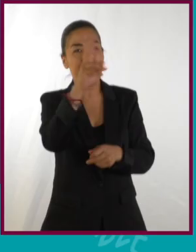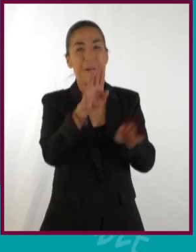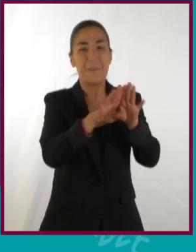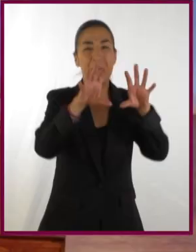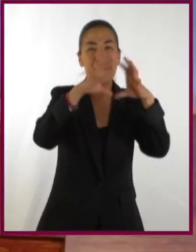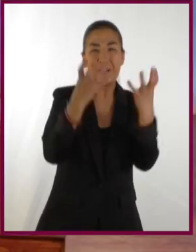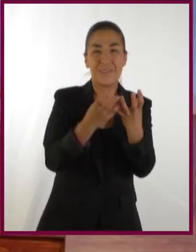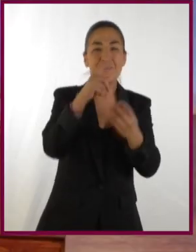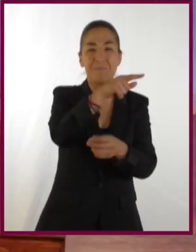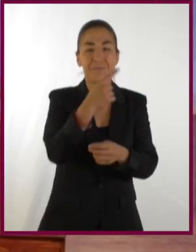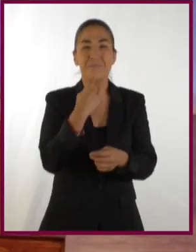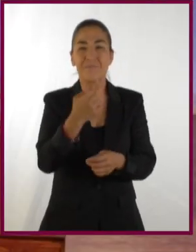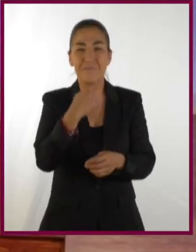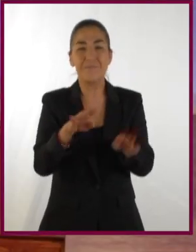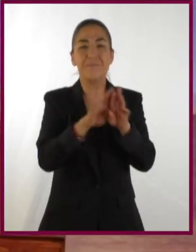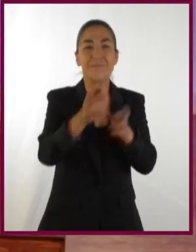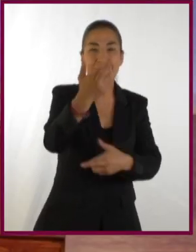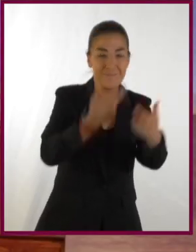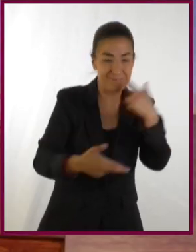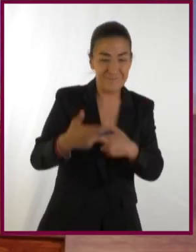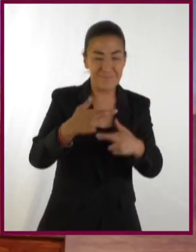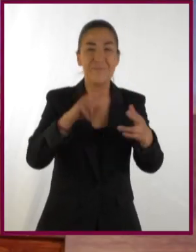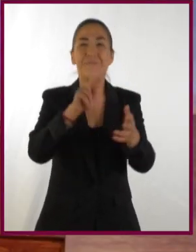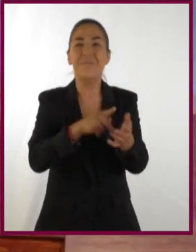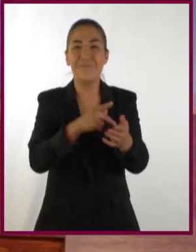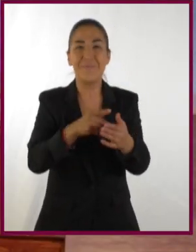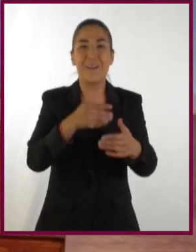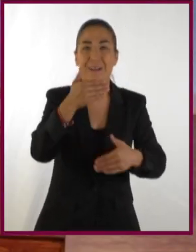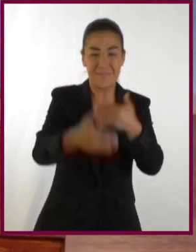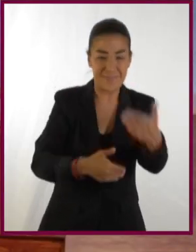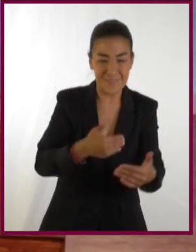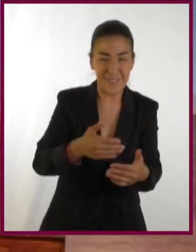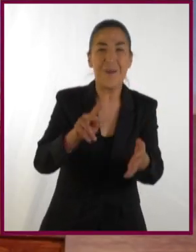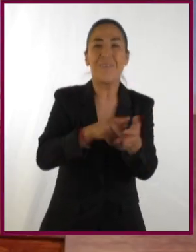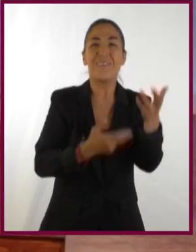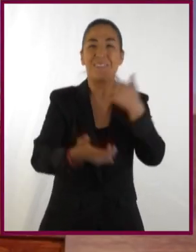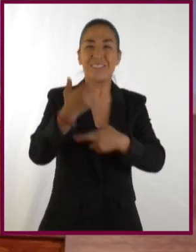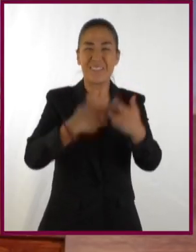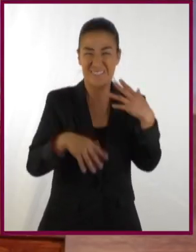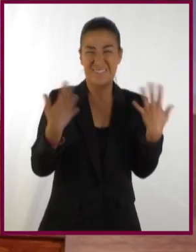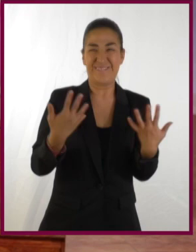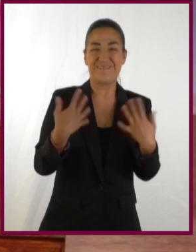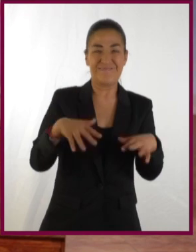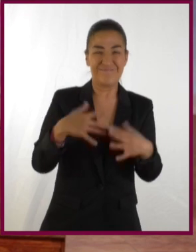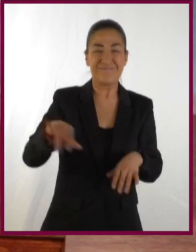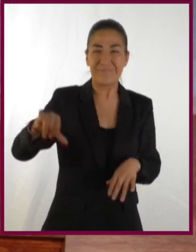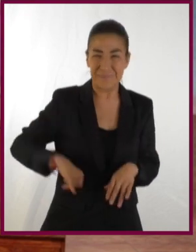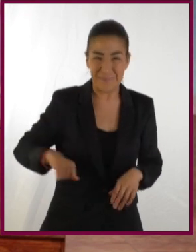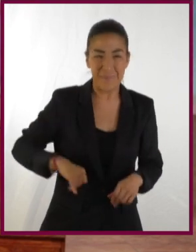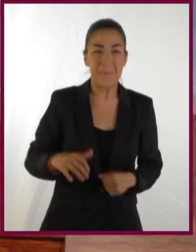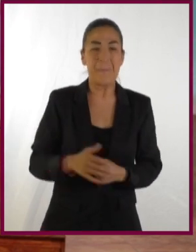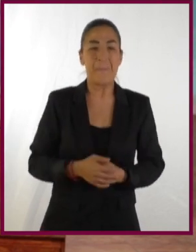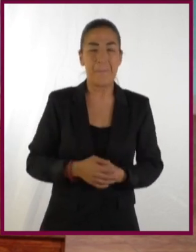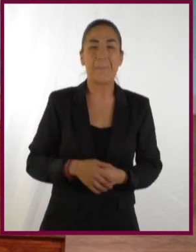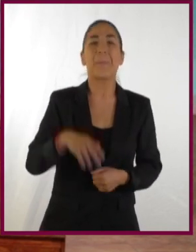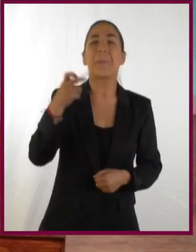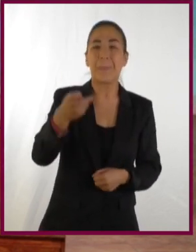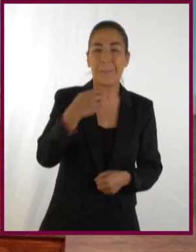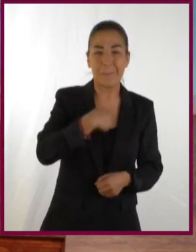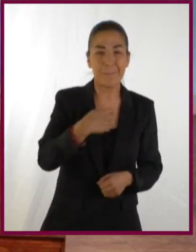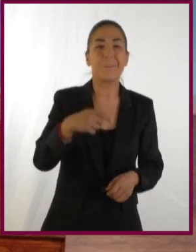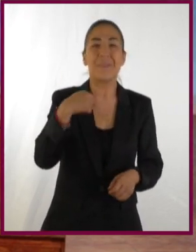a Marte desde la Tierra parece que avanza un poco, pero luego se regresa y después sigue avanzando. ¡Qué maravilla, ¿no?